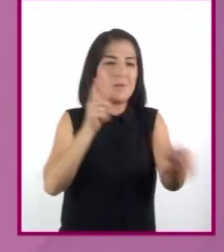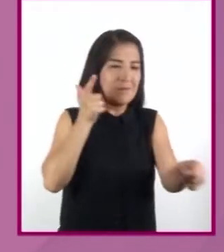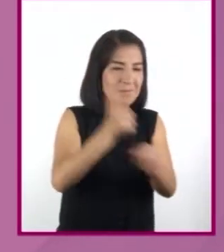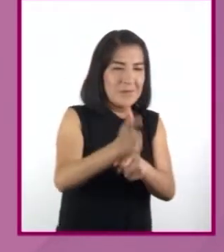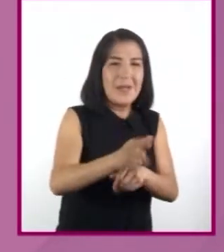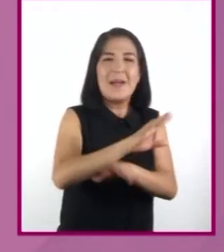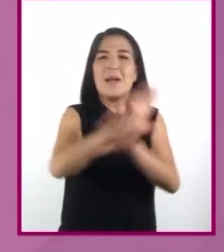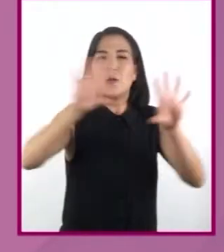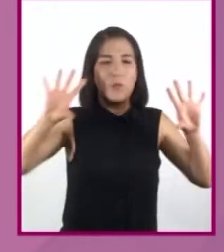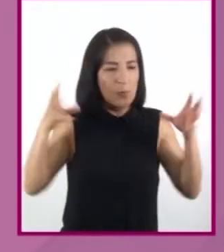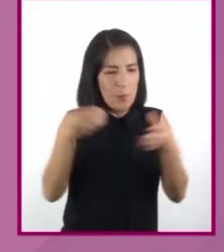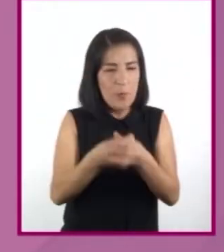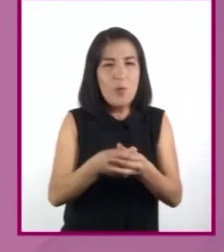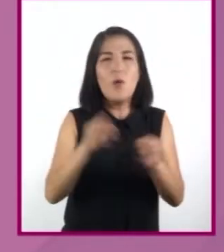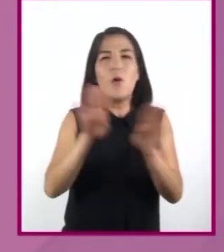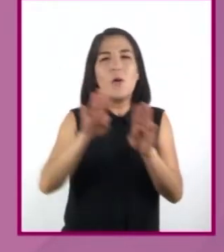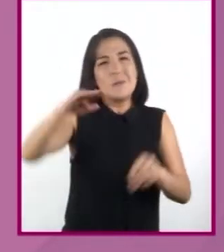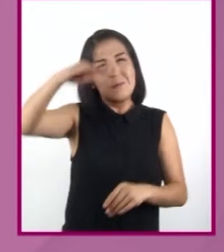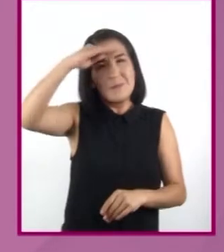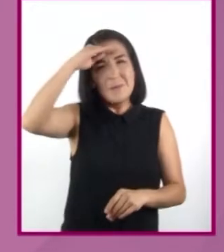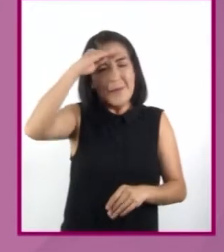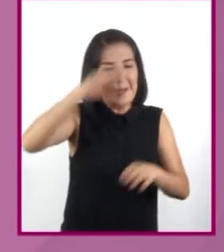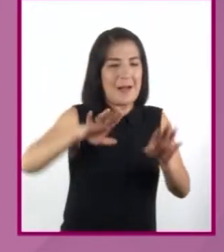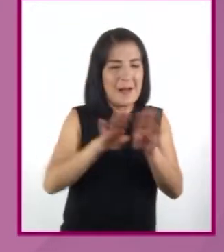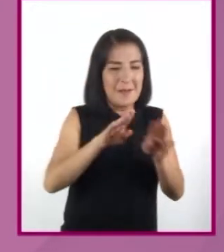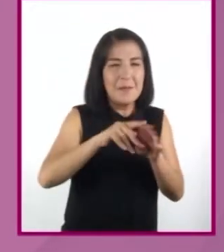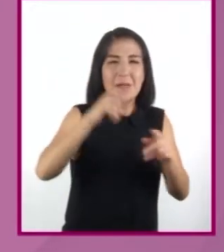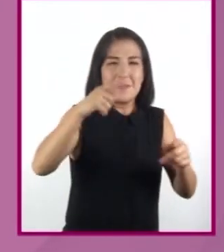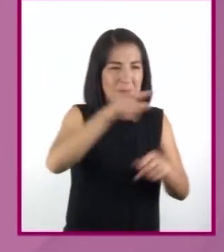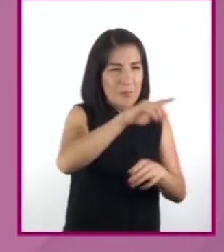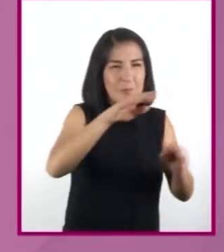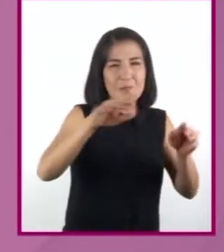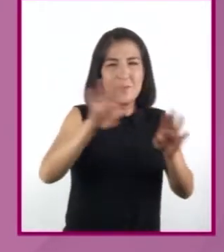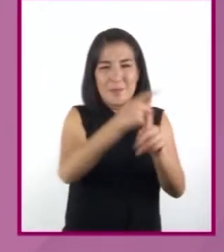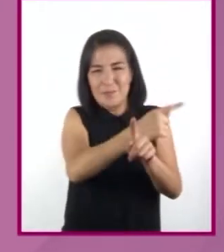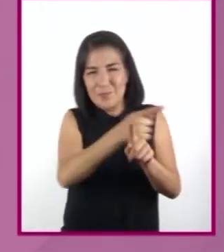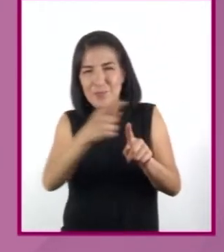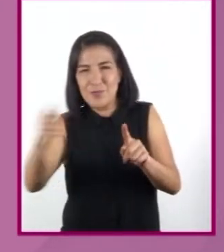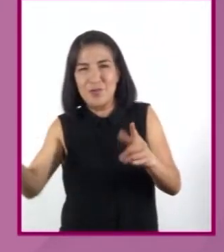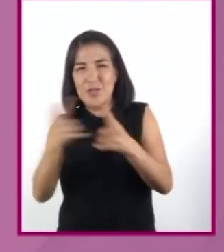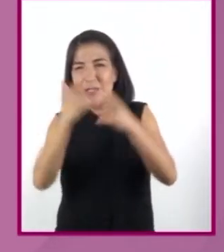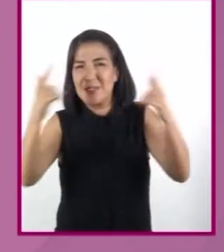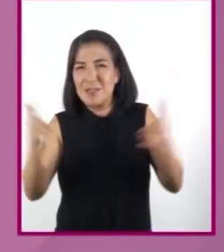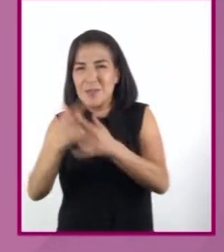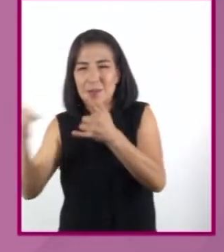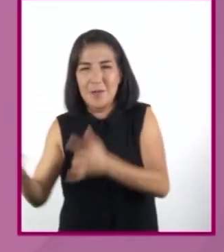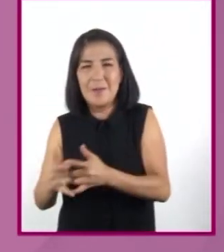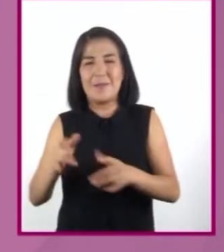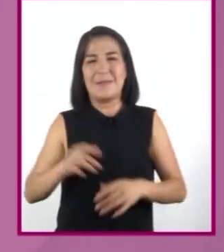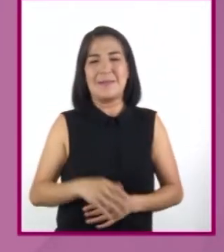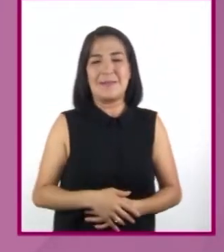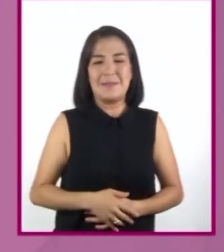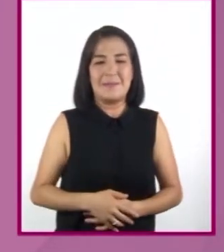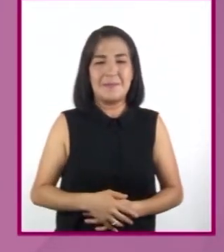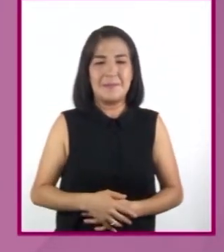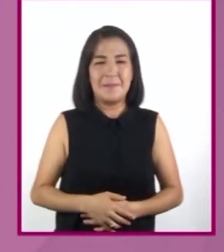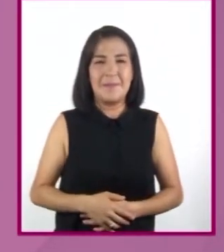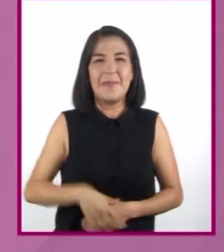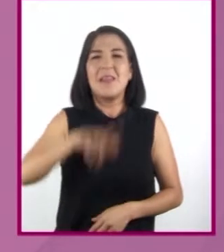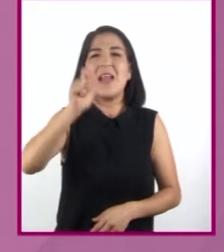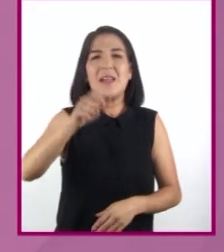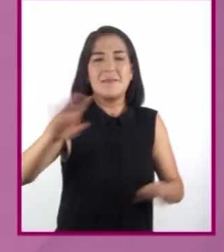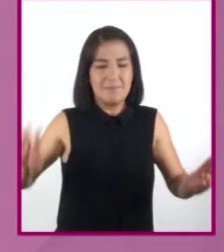manera conjunta la lógica de hechos aparentemente separados. Los